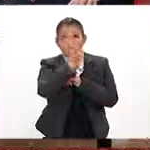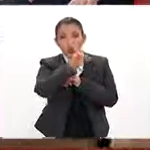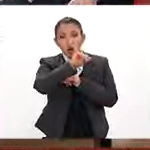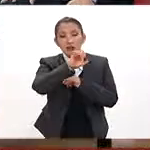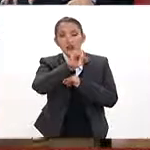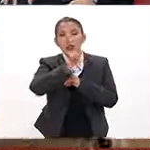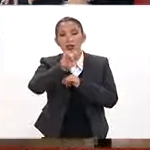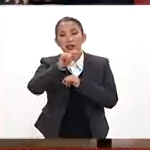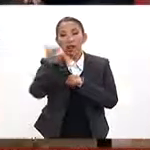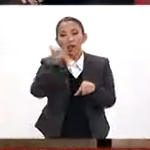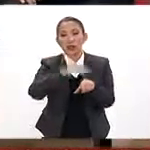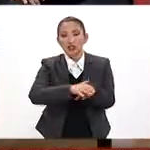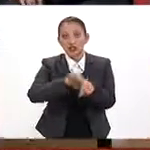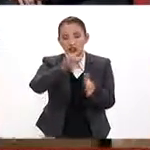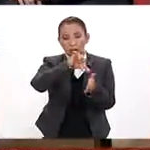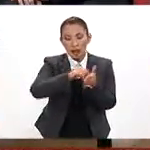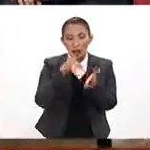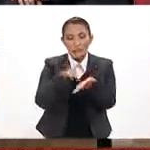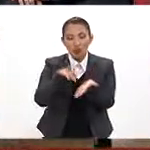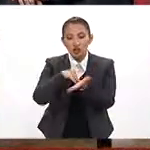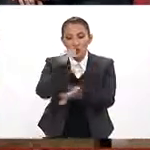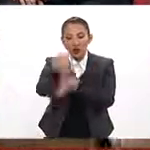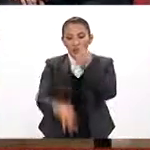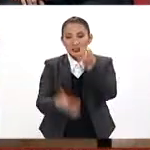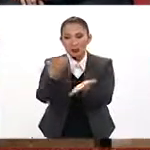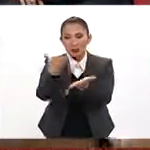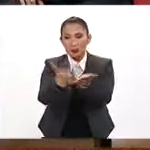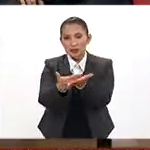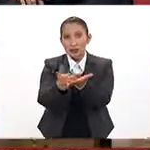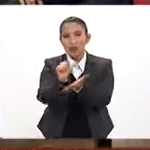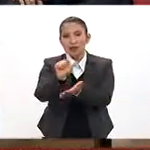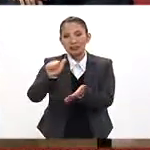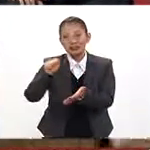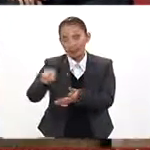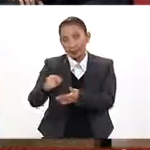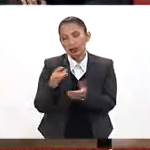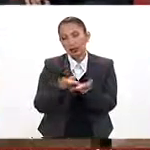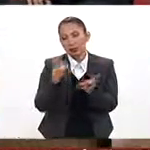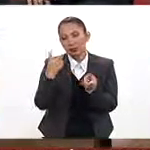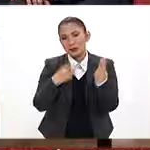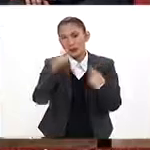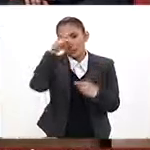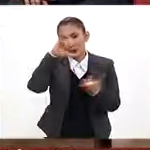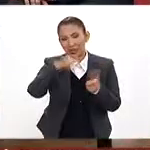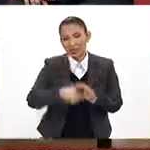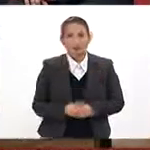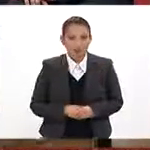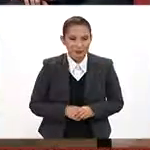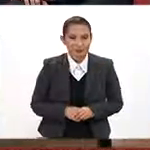Antonio Hernández, Administrador Central de Apoyo Jurídico de Servicios al Contribuyente de SART. Gracias por estar con nosotros en México al día. Muchas gracias. Gracias. Gracias.